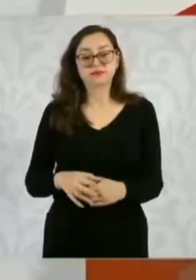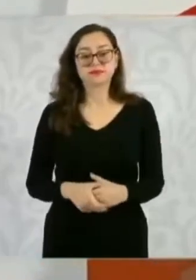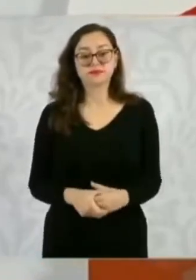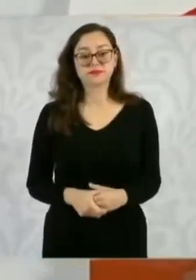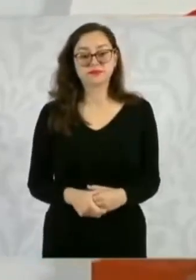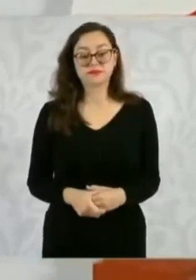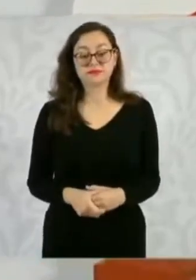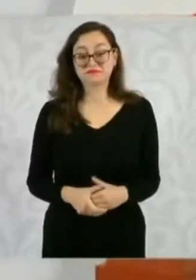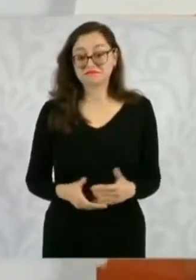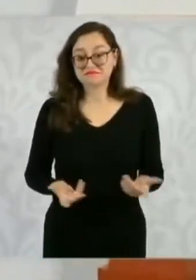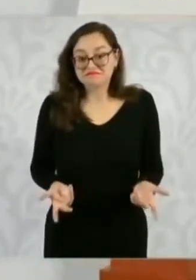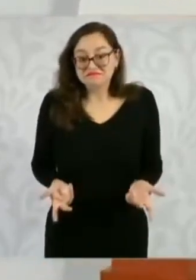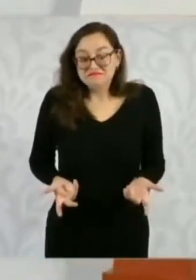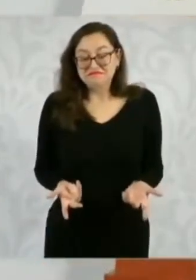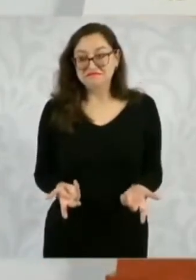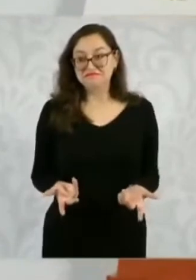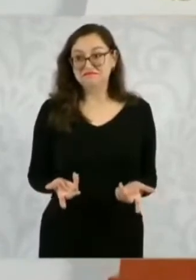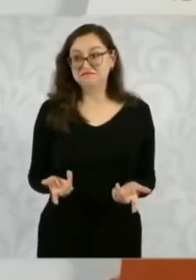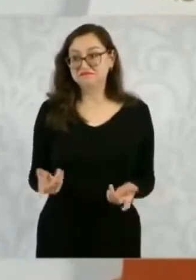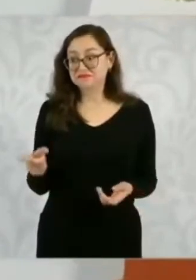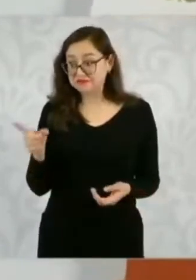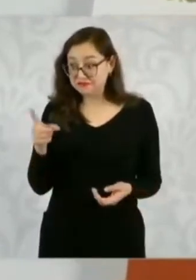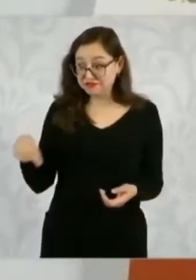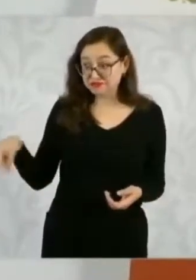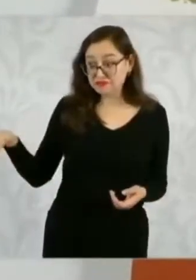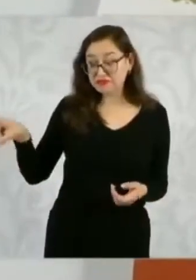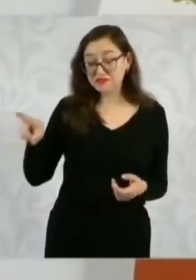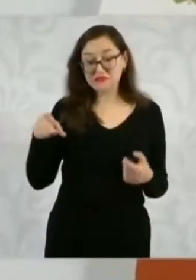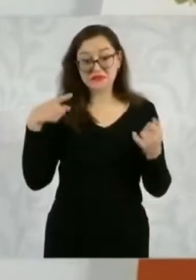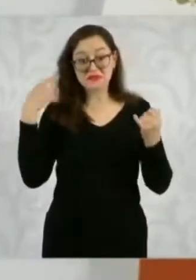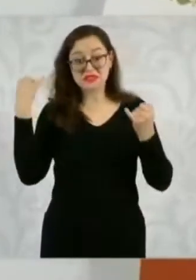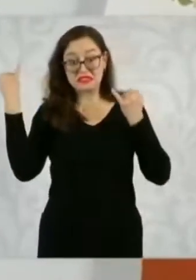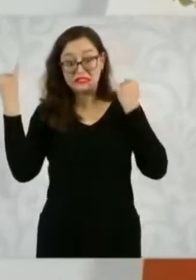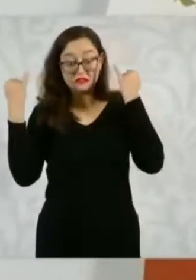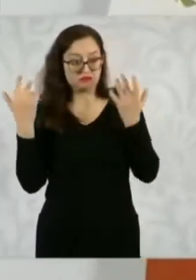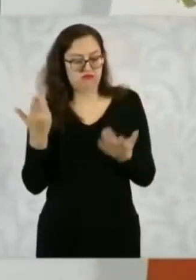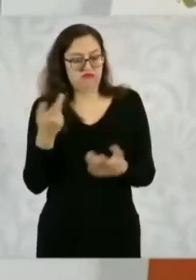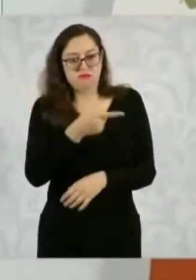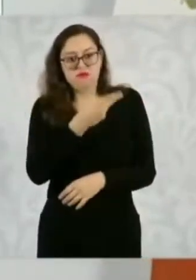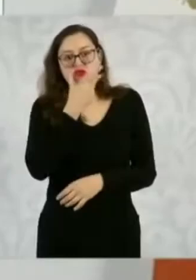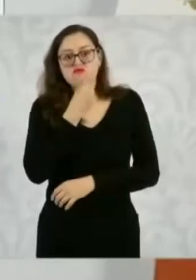Entonces, no tiene, ya lo dijo Diego Valadez,